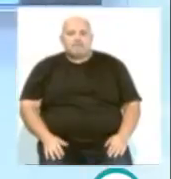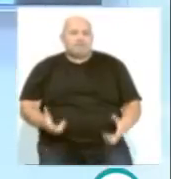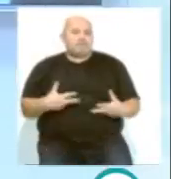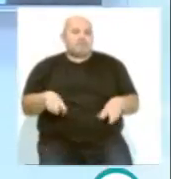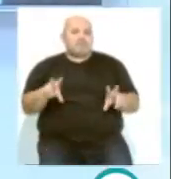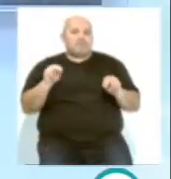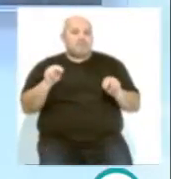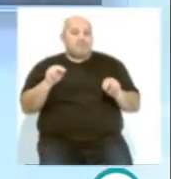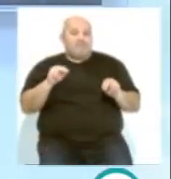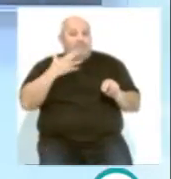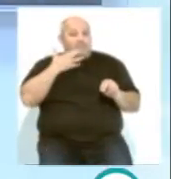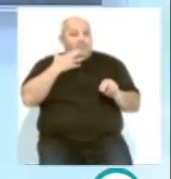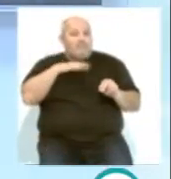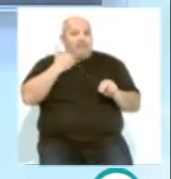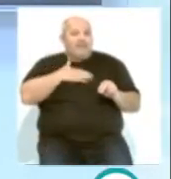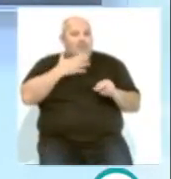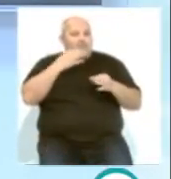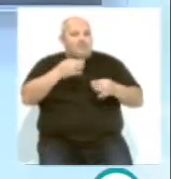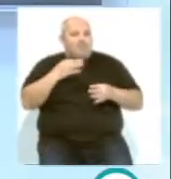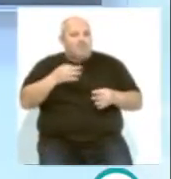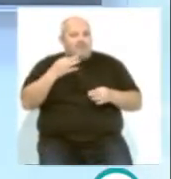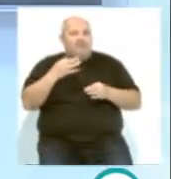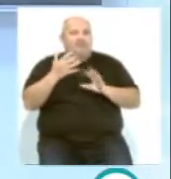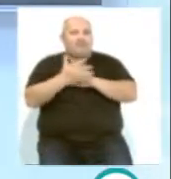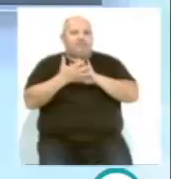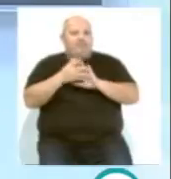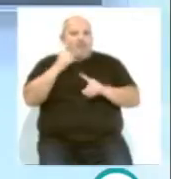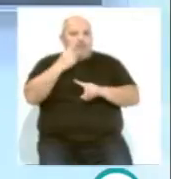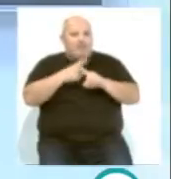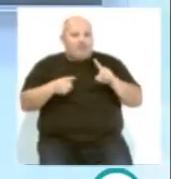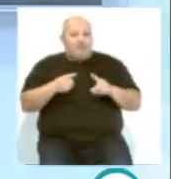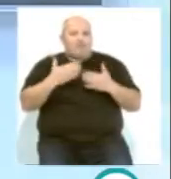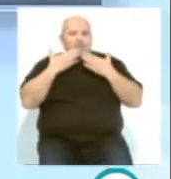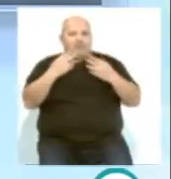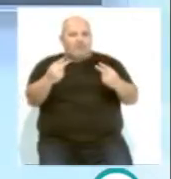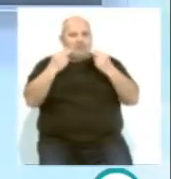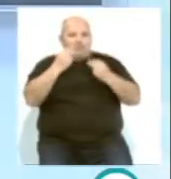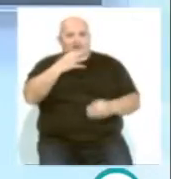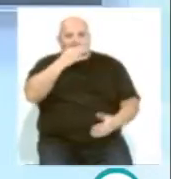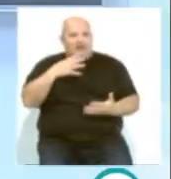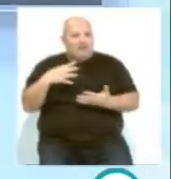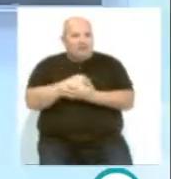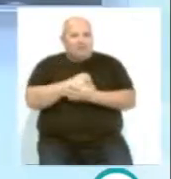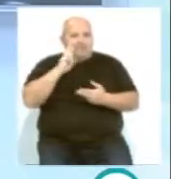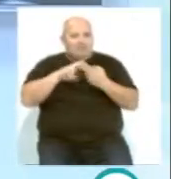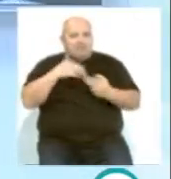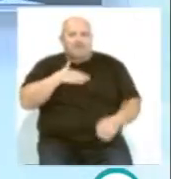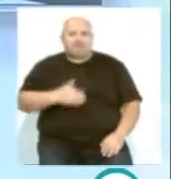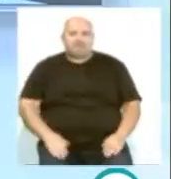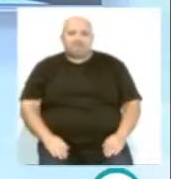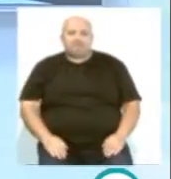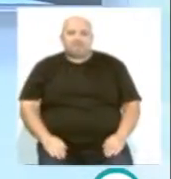Y hasta aquí las noticias por el momento ya saben más información a partir de las 8 y media con nuestro compañero Nacho Limón. Les esperamos mañana.